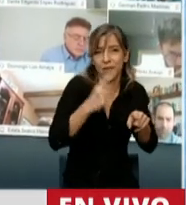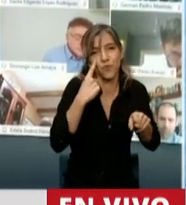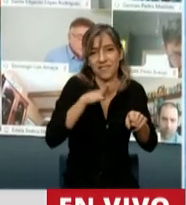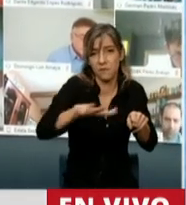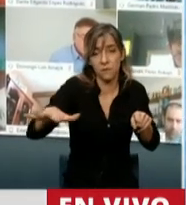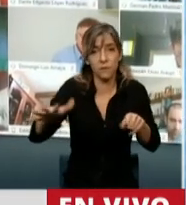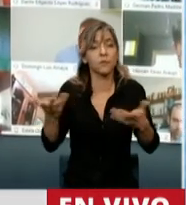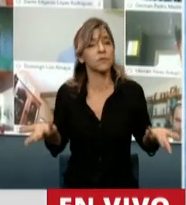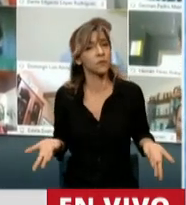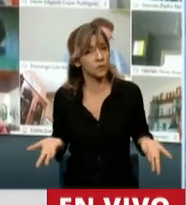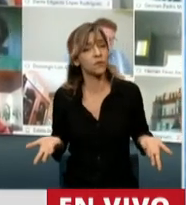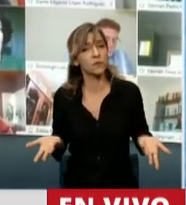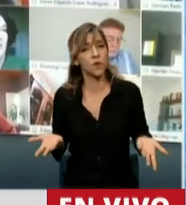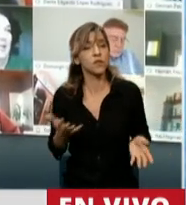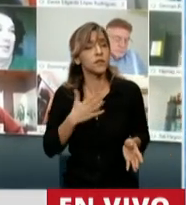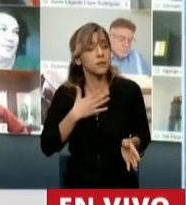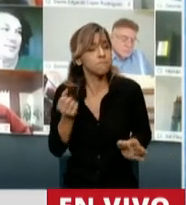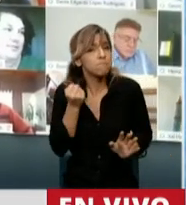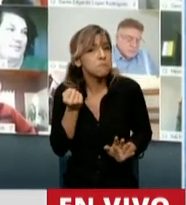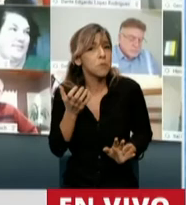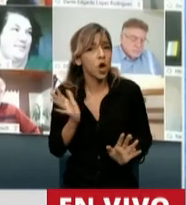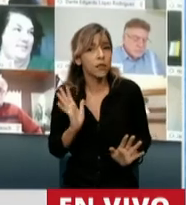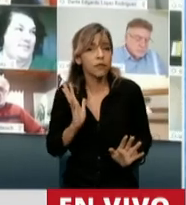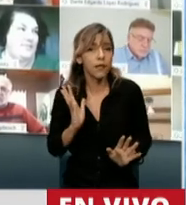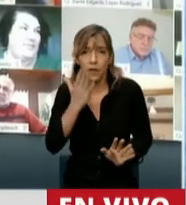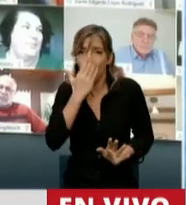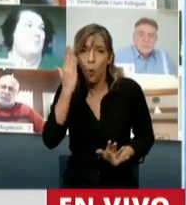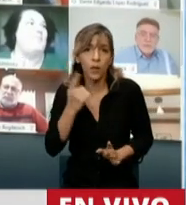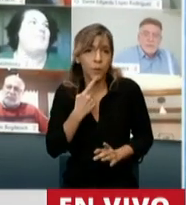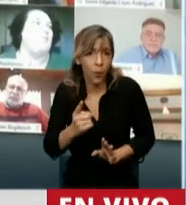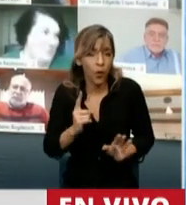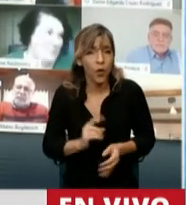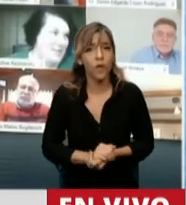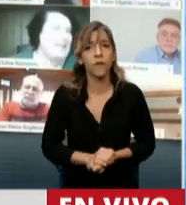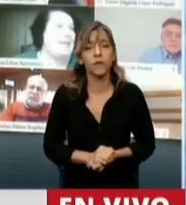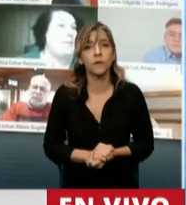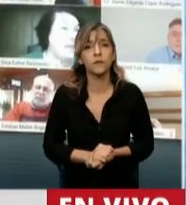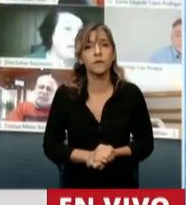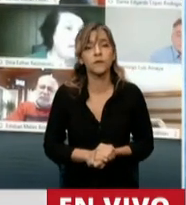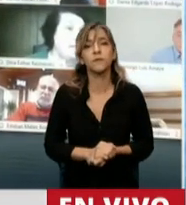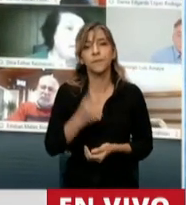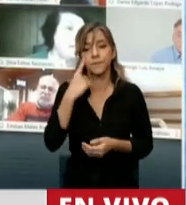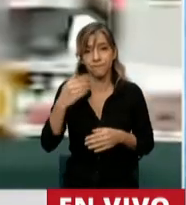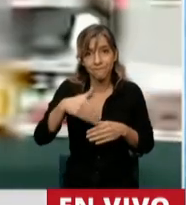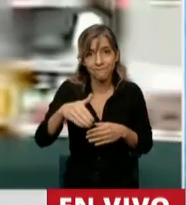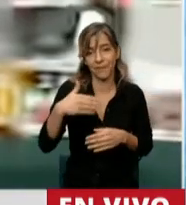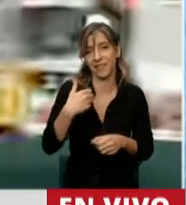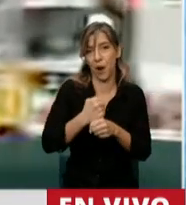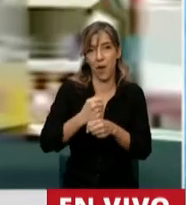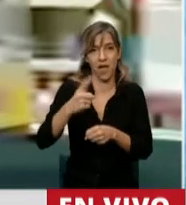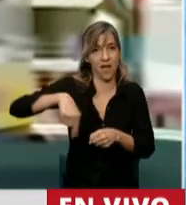de terminar, me gustaría dejar claro algo. Dentro de pocos días vamos a trabajar sobre la ampliación del presupuesto.